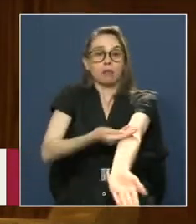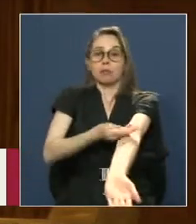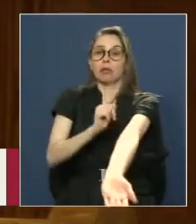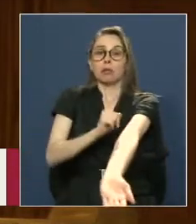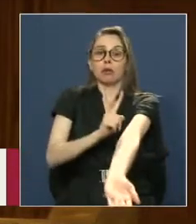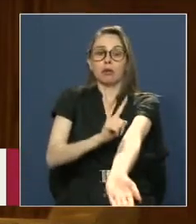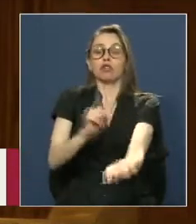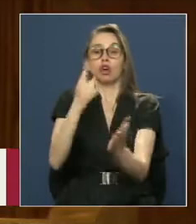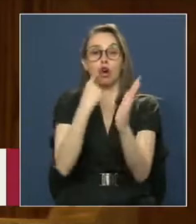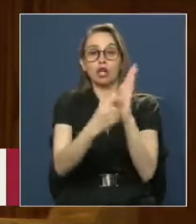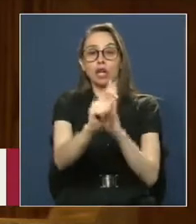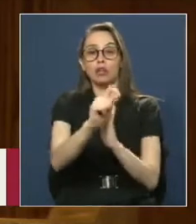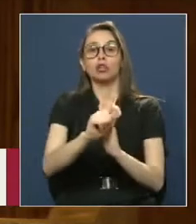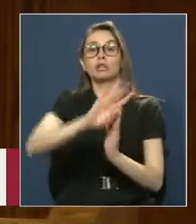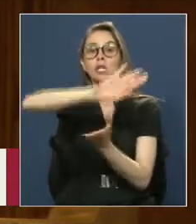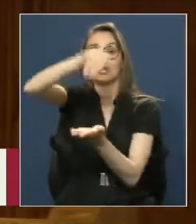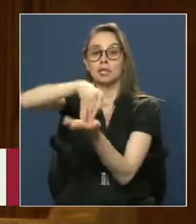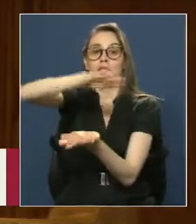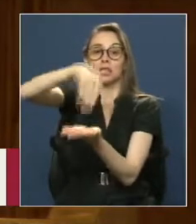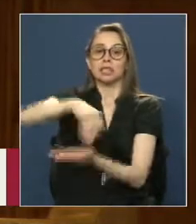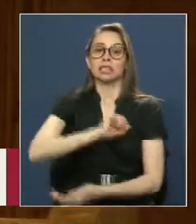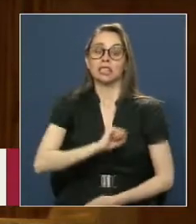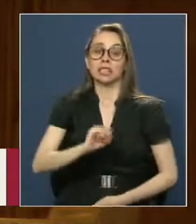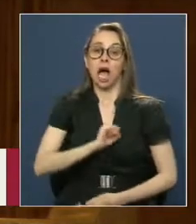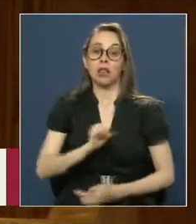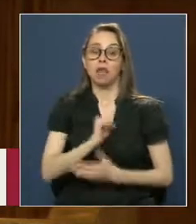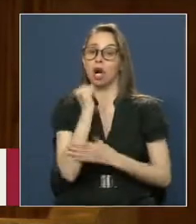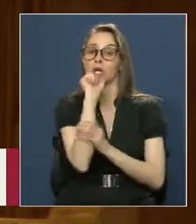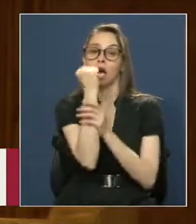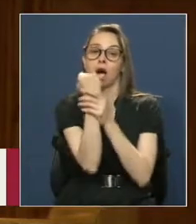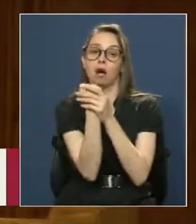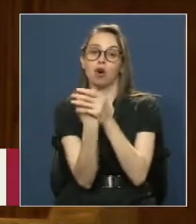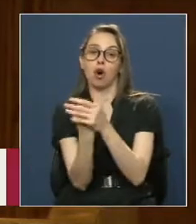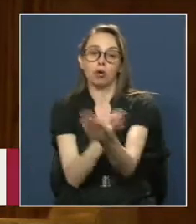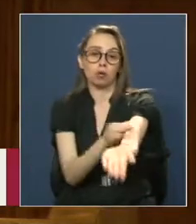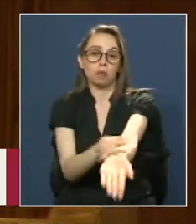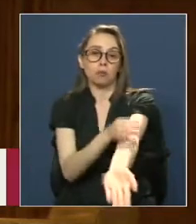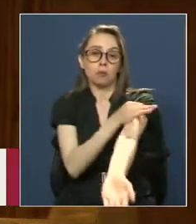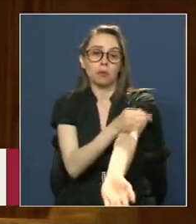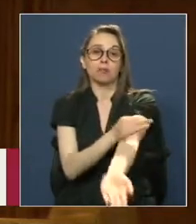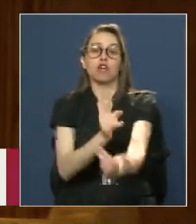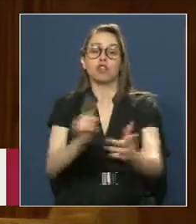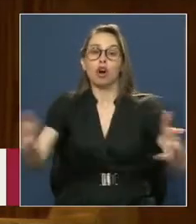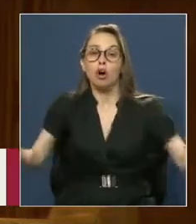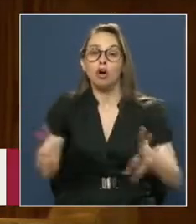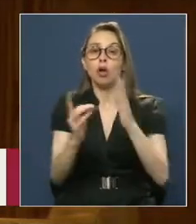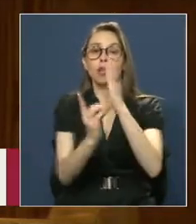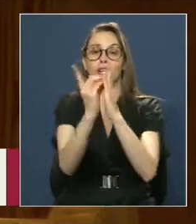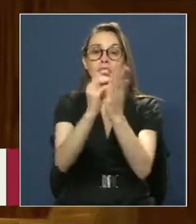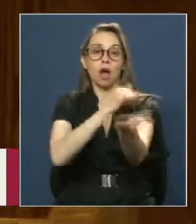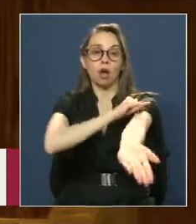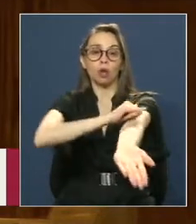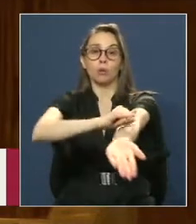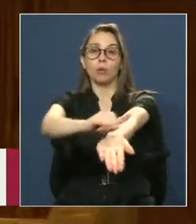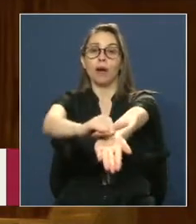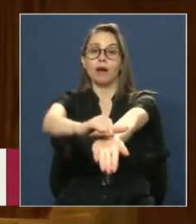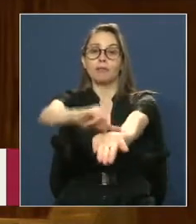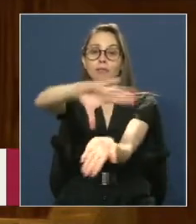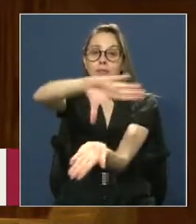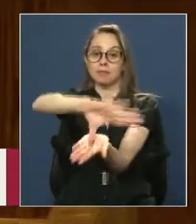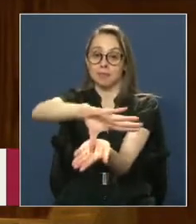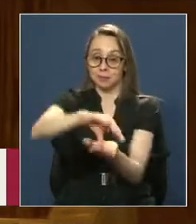Y por el otro El centralismo Santiago Agobiante Que se resiste Impulsar un desarrollo Más equilibrado Del país